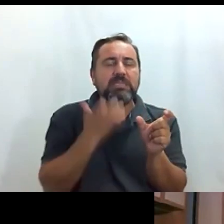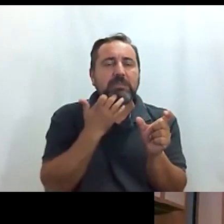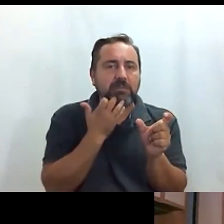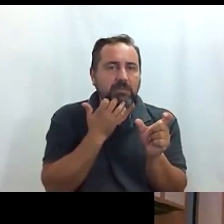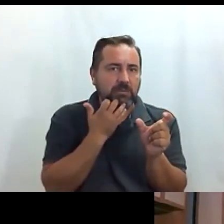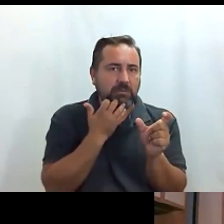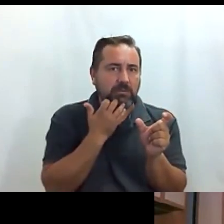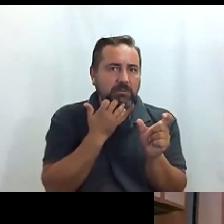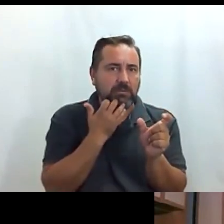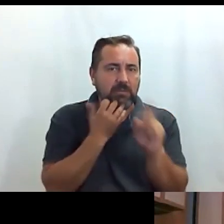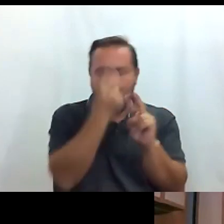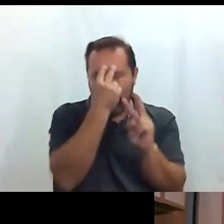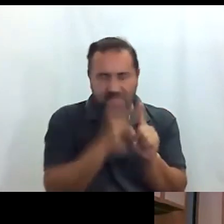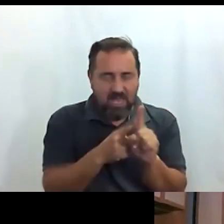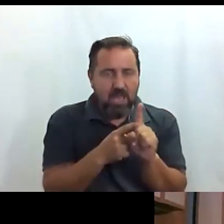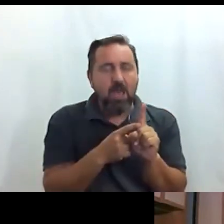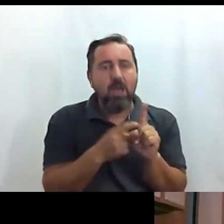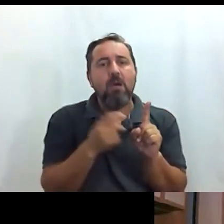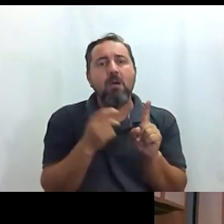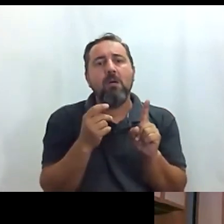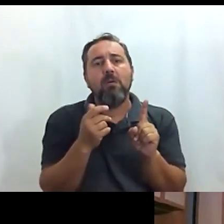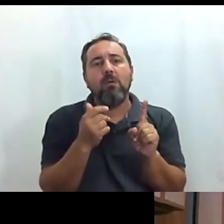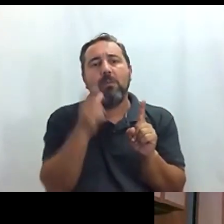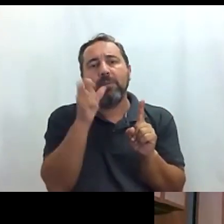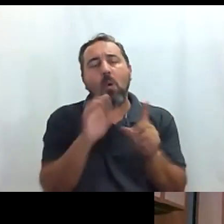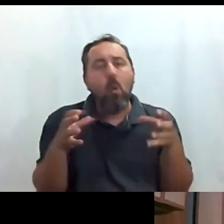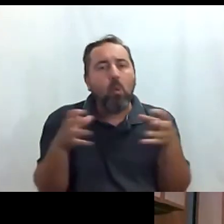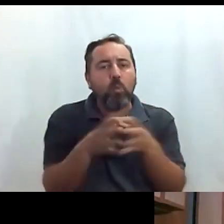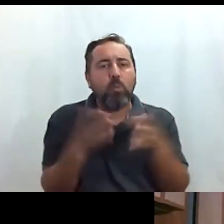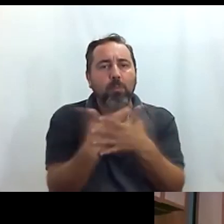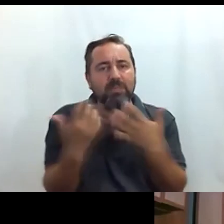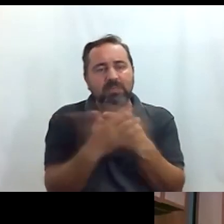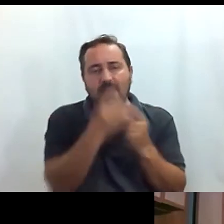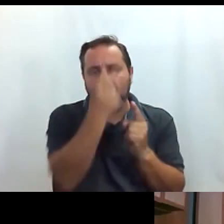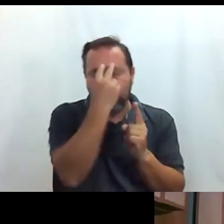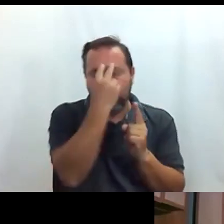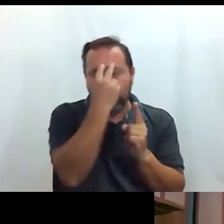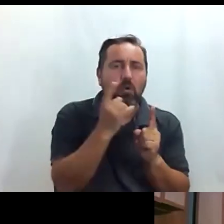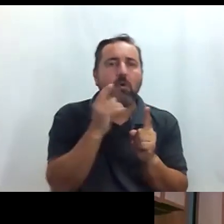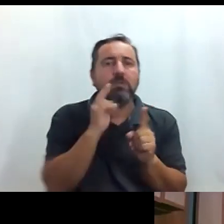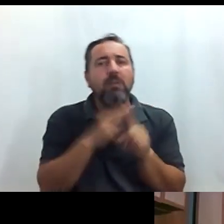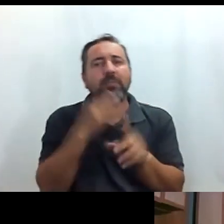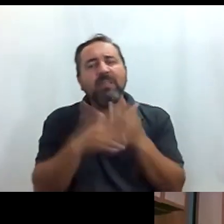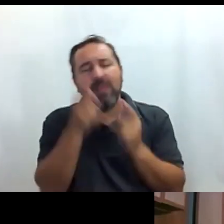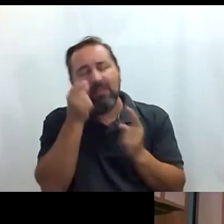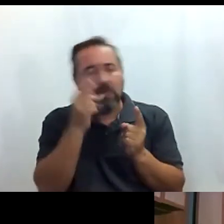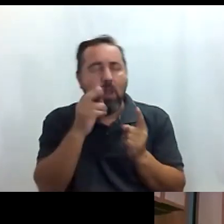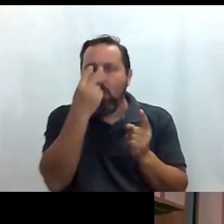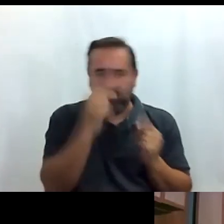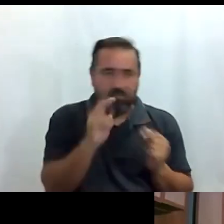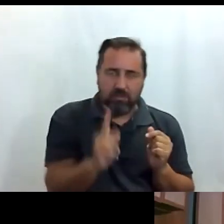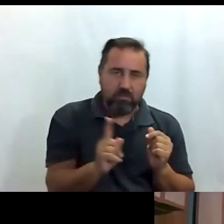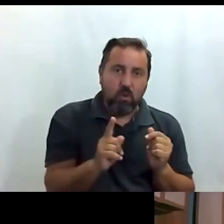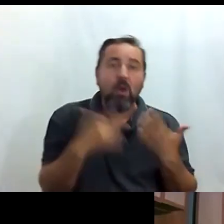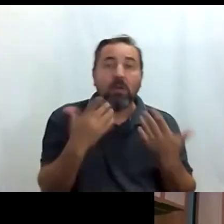personas ciegas o personas un grupo mixto de personas ciegas y con discapacidad visual o no ciegas pero bueno las